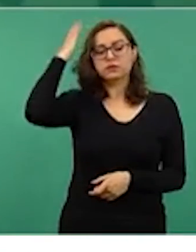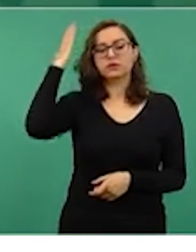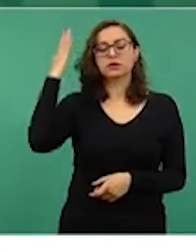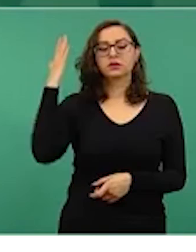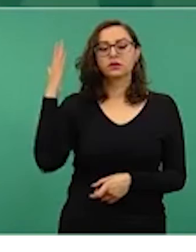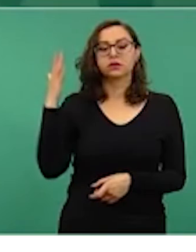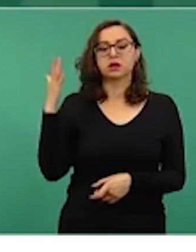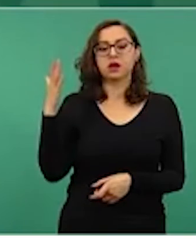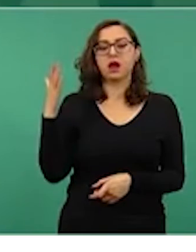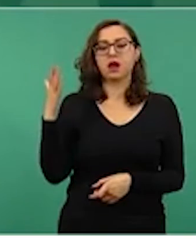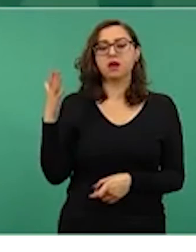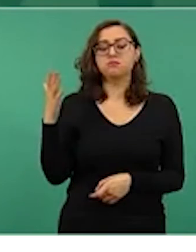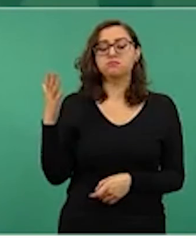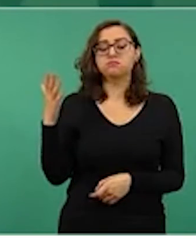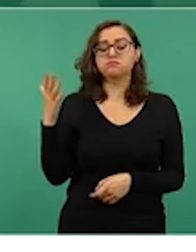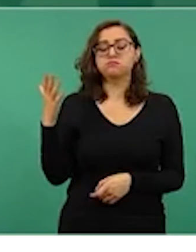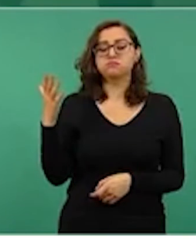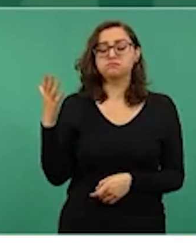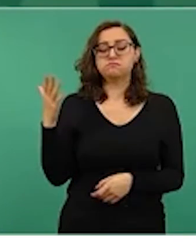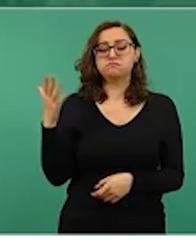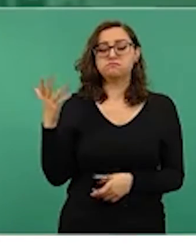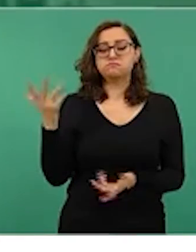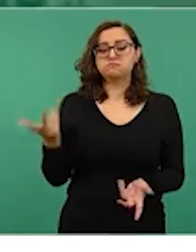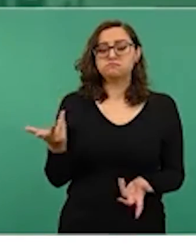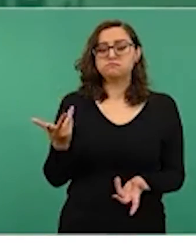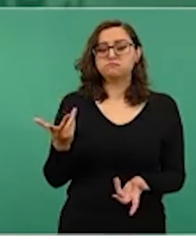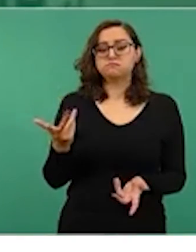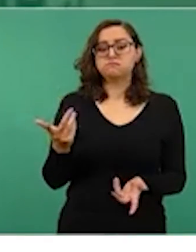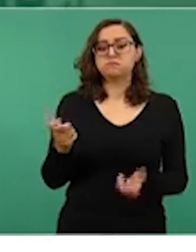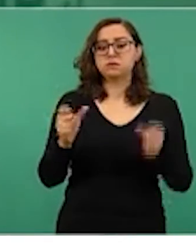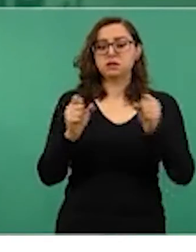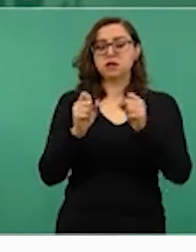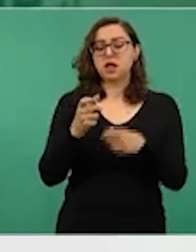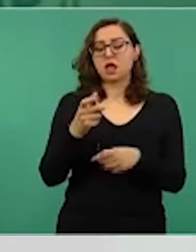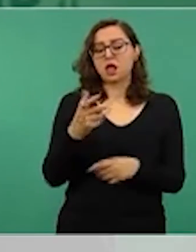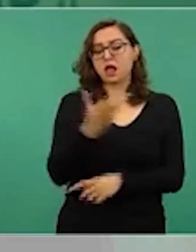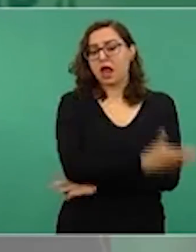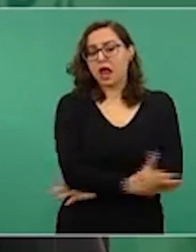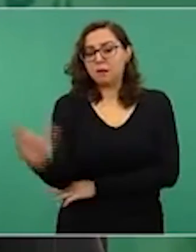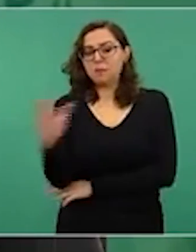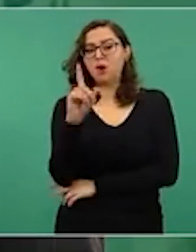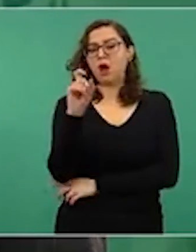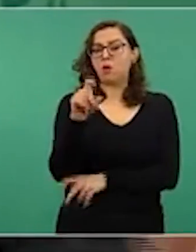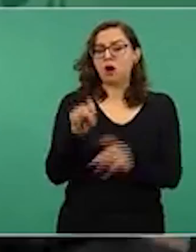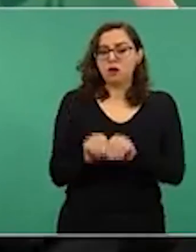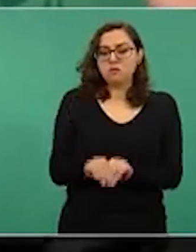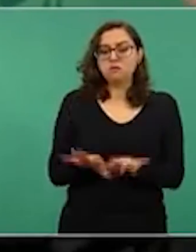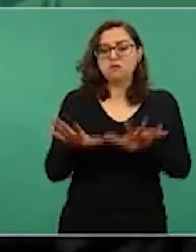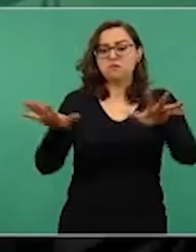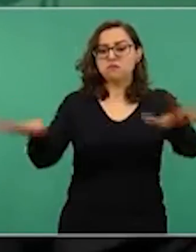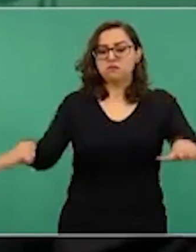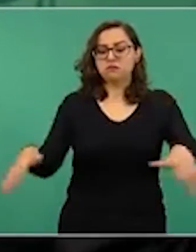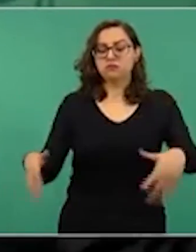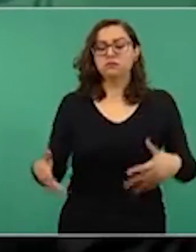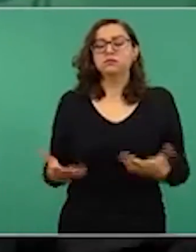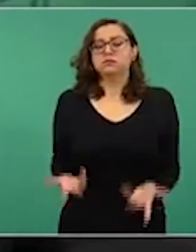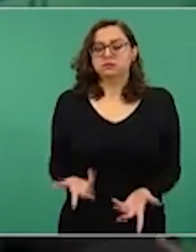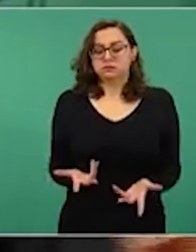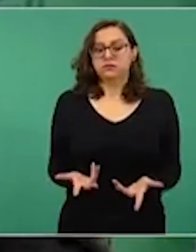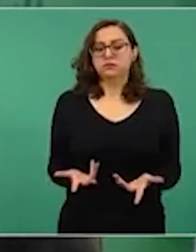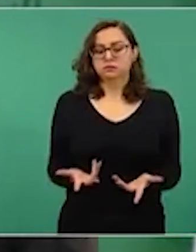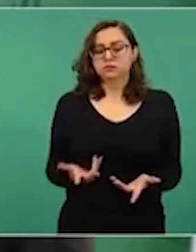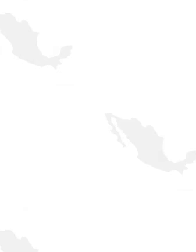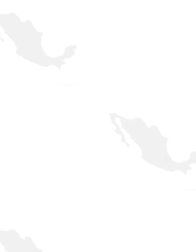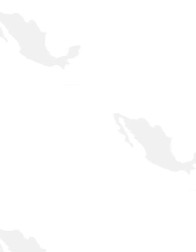los que tienen los sistemas de riego en la boquilla que entregaban todo.